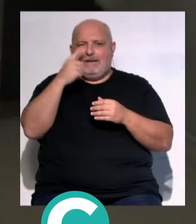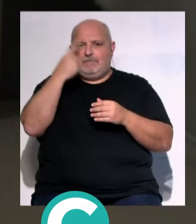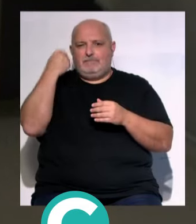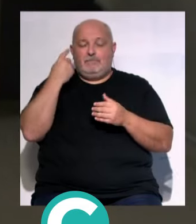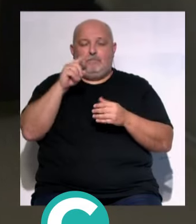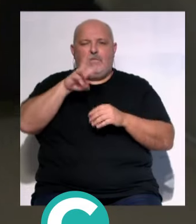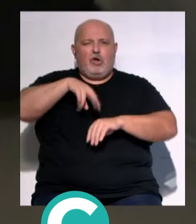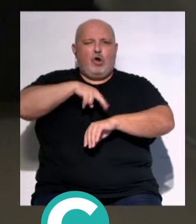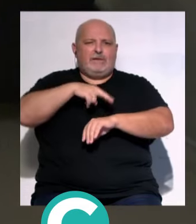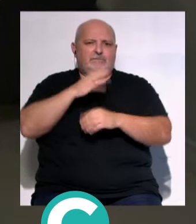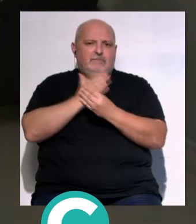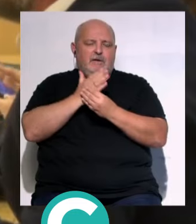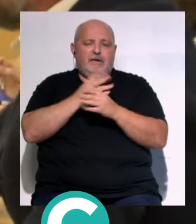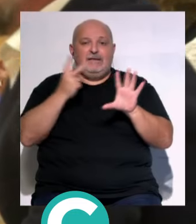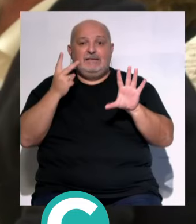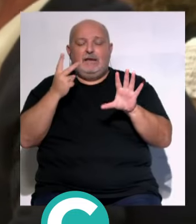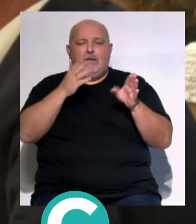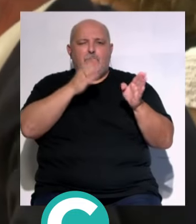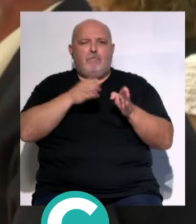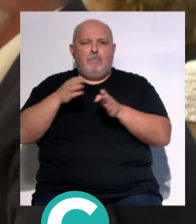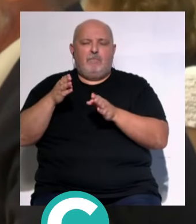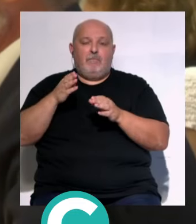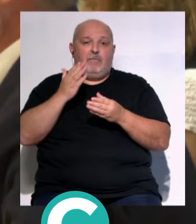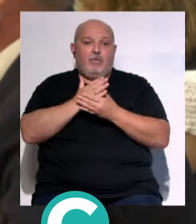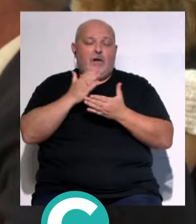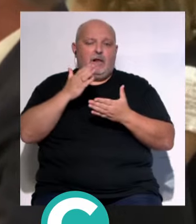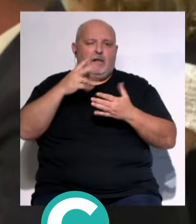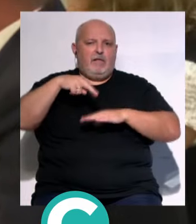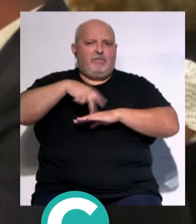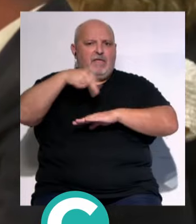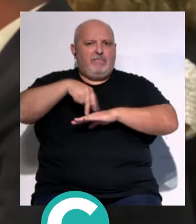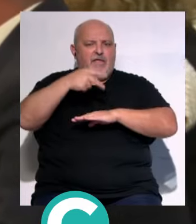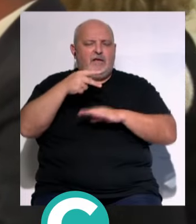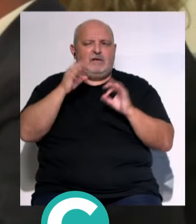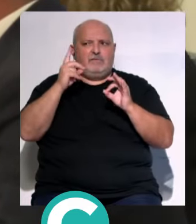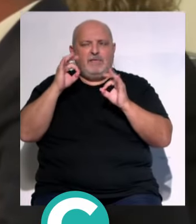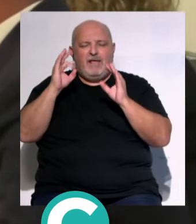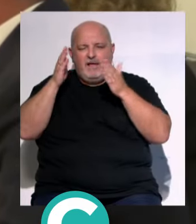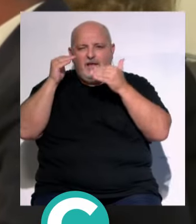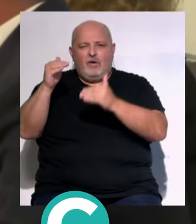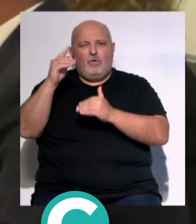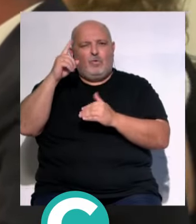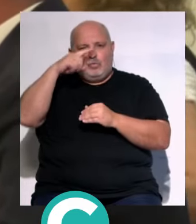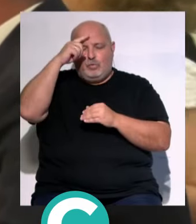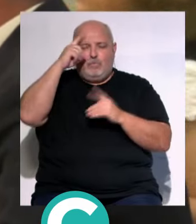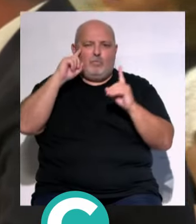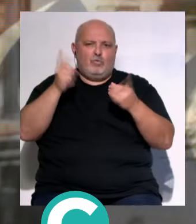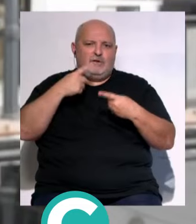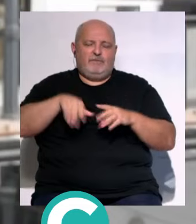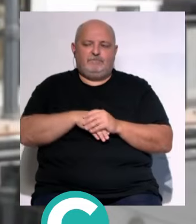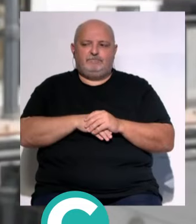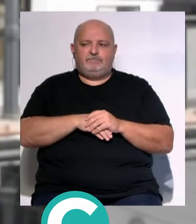veinticinco horas de duración... ...más de siete módulos... ...desde la escuela de danza... ...y una especial atención a la cultura... ...y a la música.